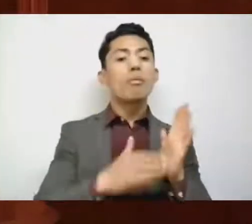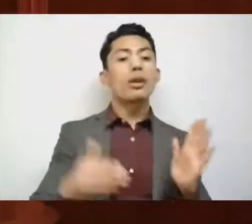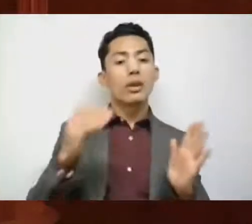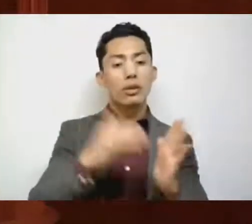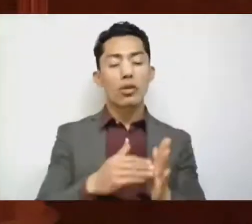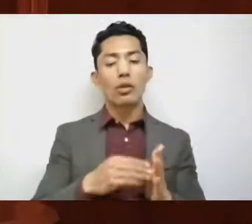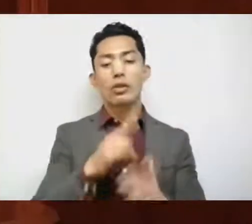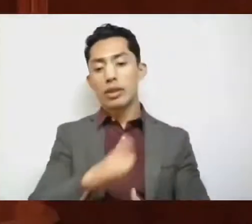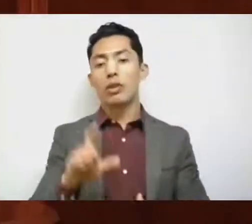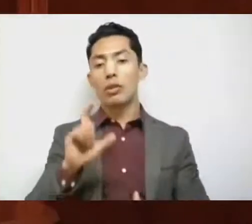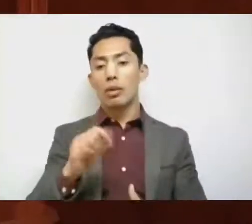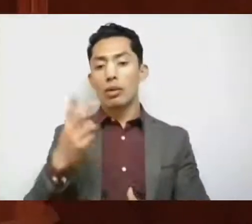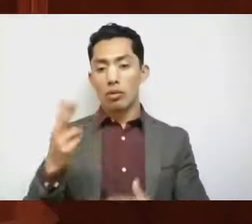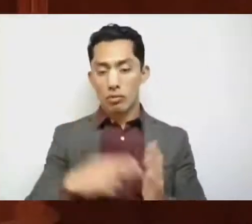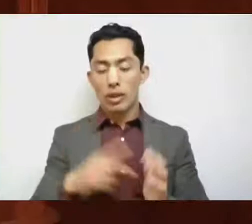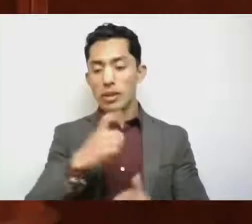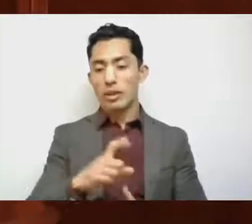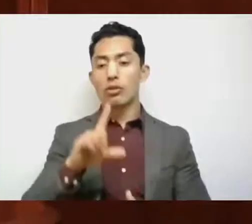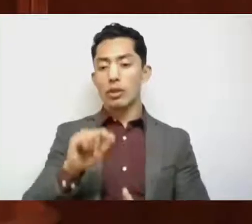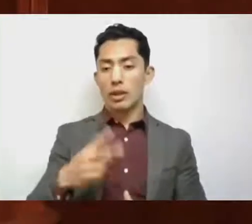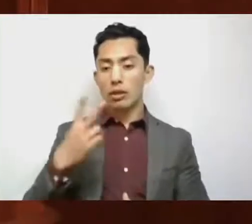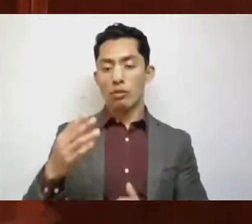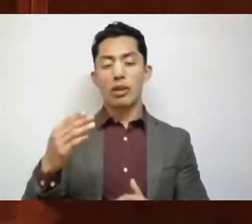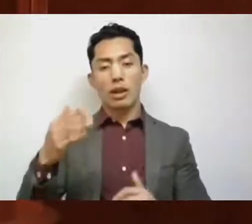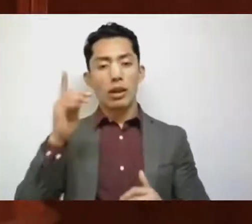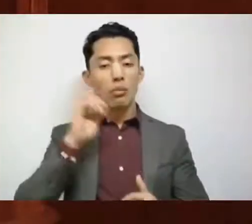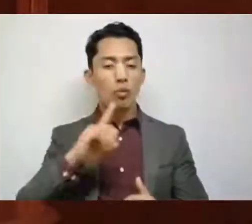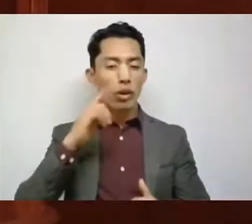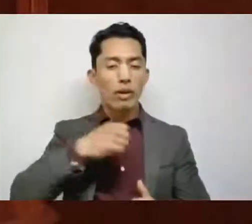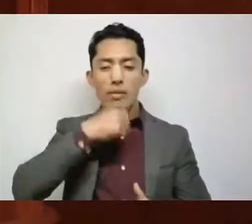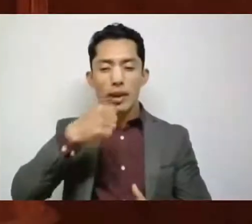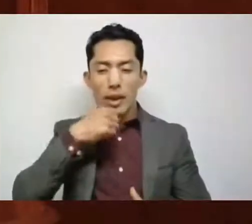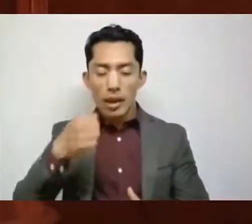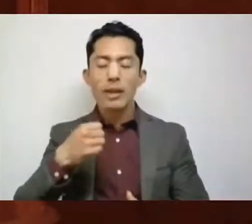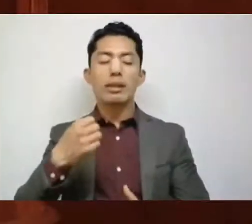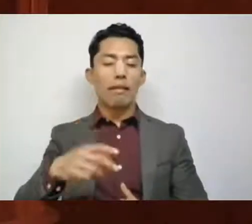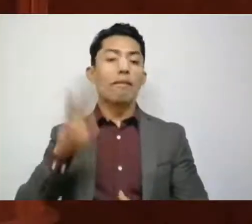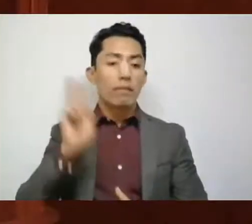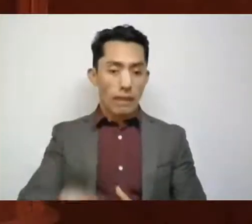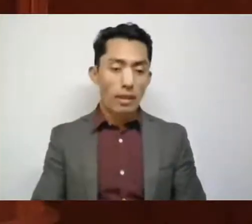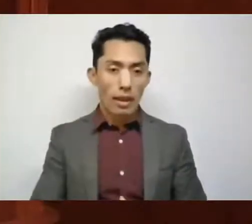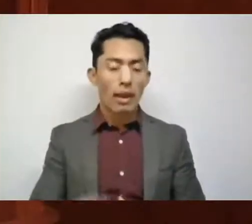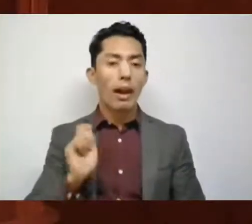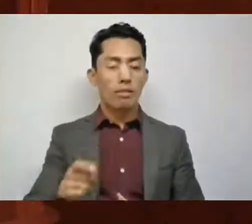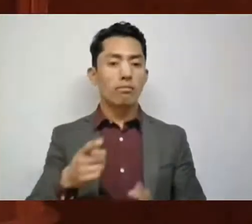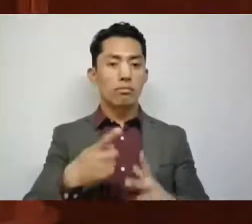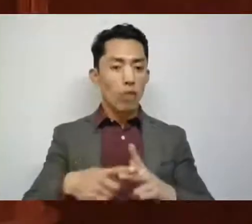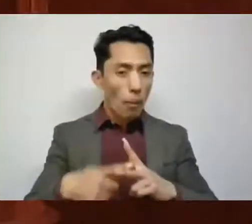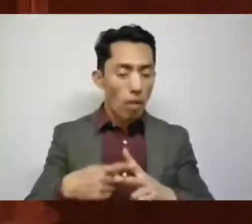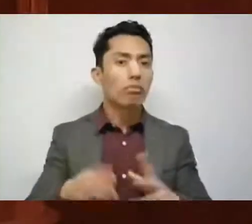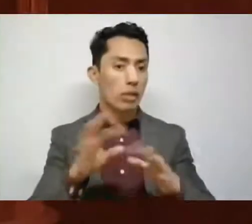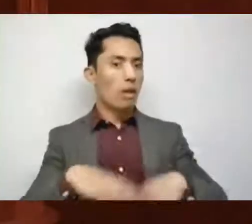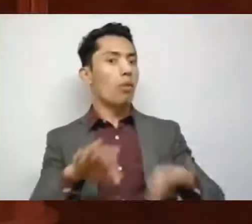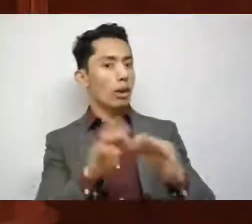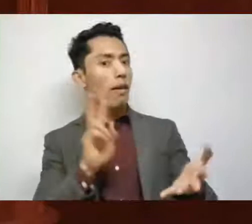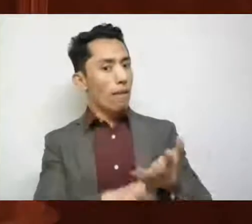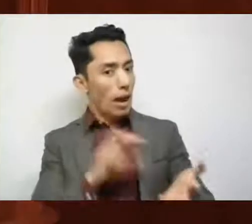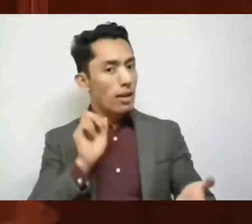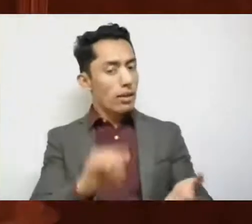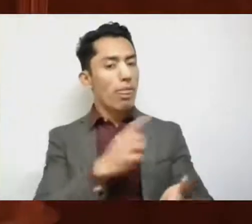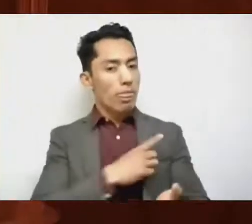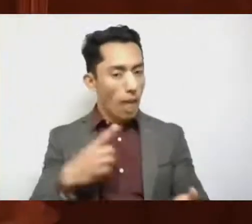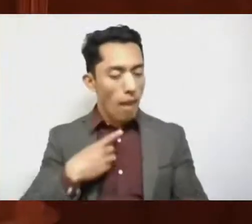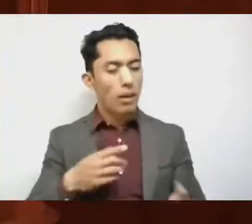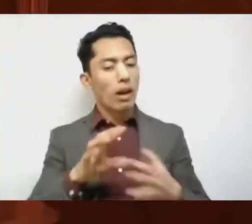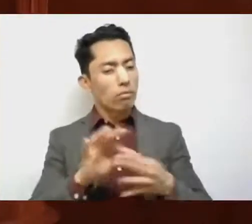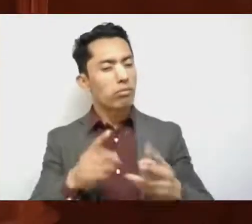122 mil 172 adultas mayores. Y sí, las cifras importan y las cifras se tienen que mencionar